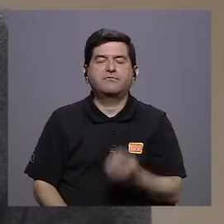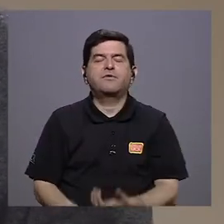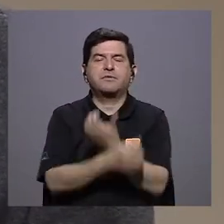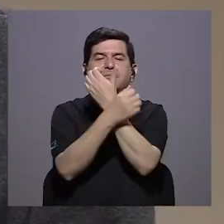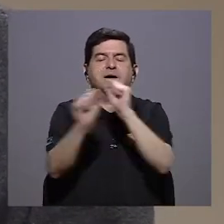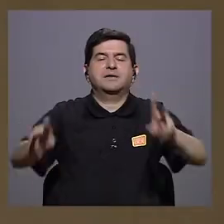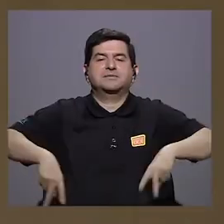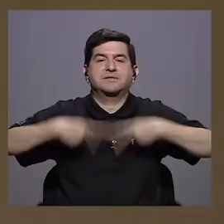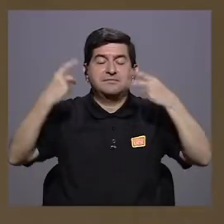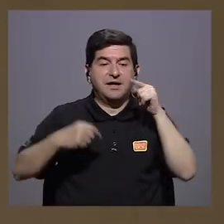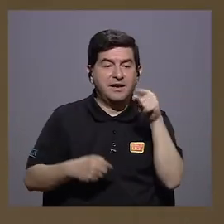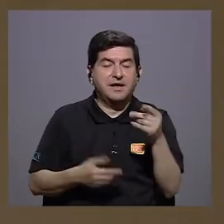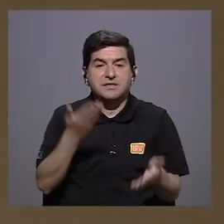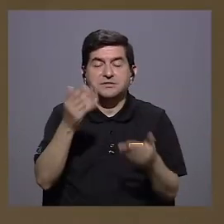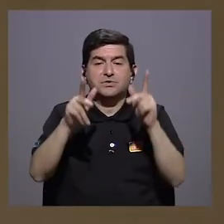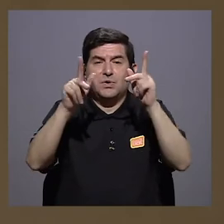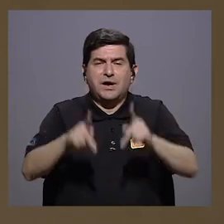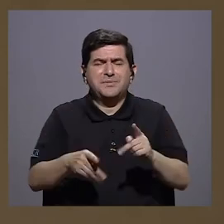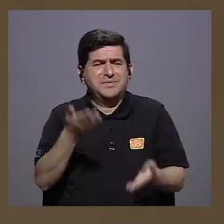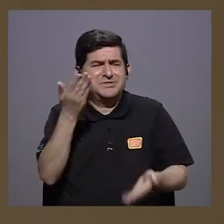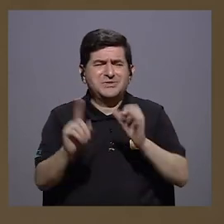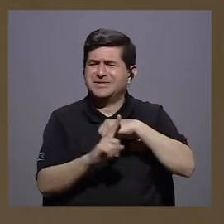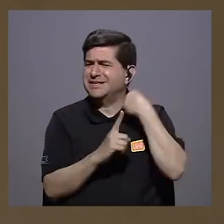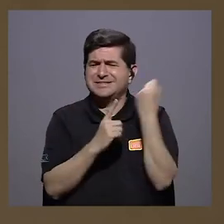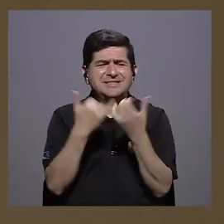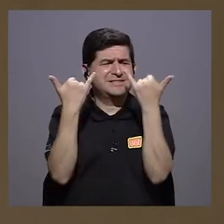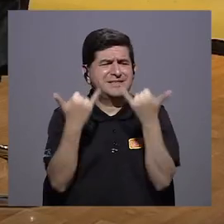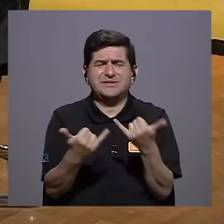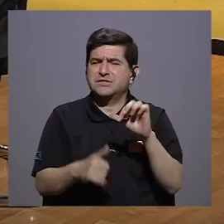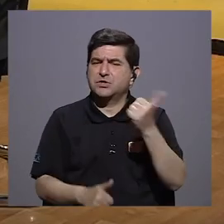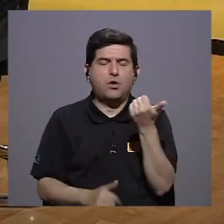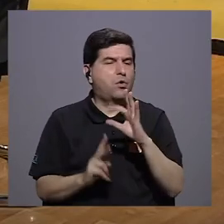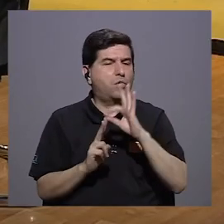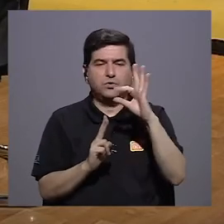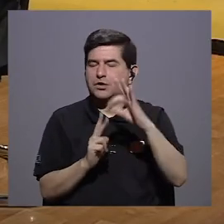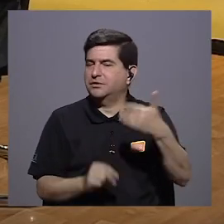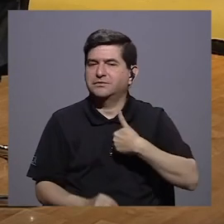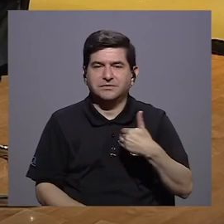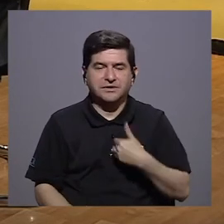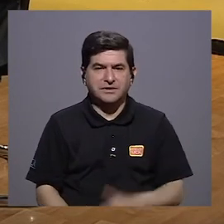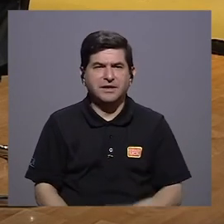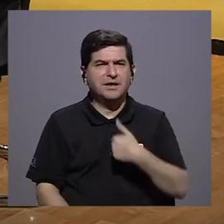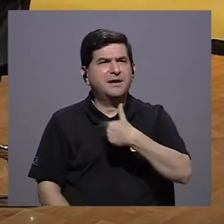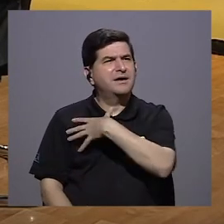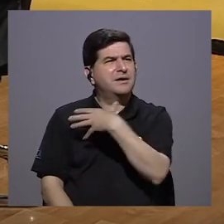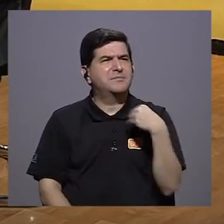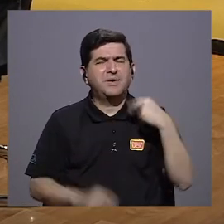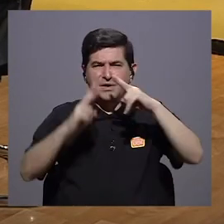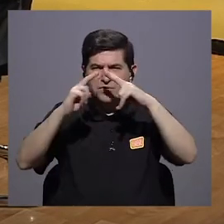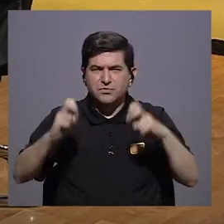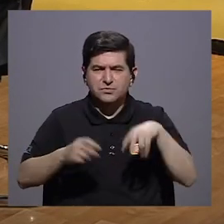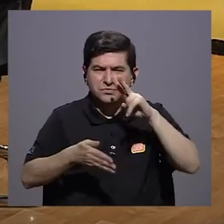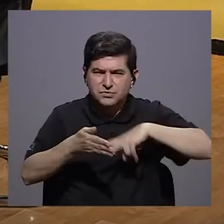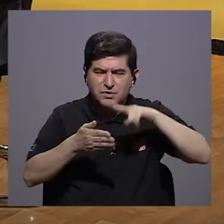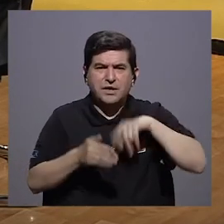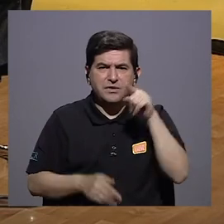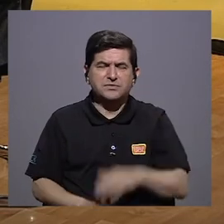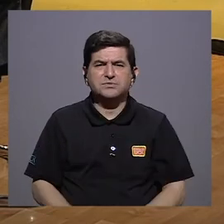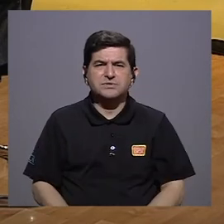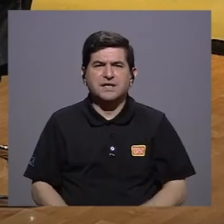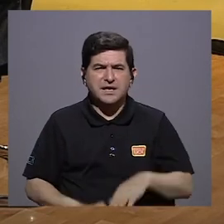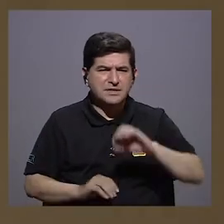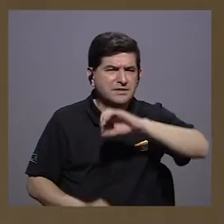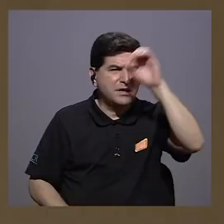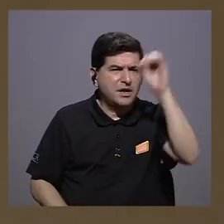salvarles la vida. Hay que entender que esto es más que todo para pacientes probablemente que ya no tengan otra opción. A mí me gustó mucho un análisis que leí suyo sobre la tasa de